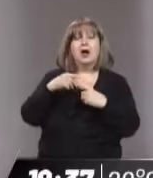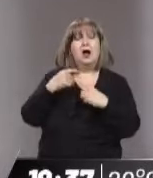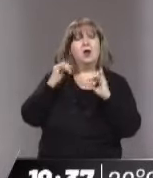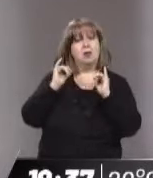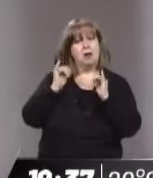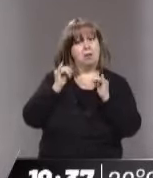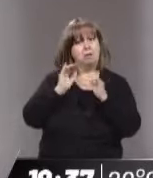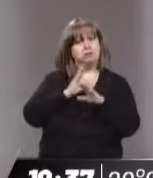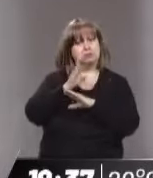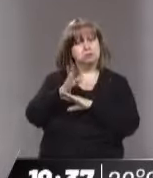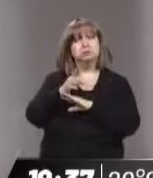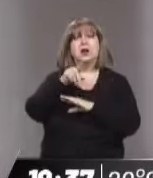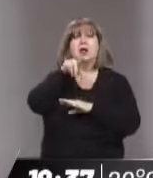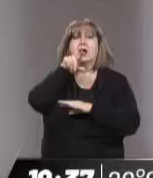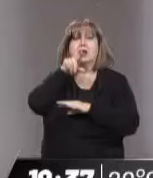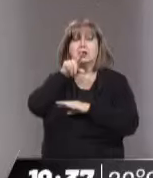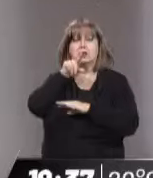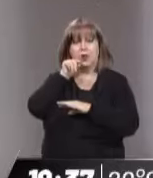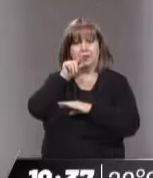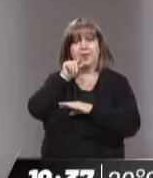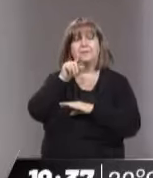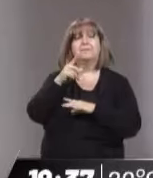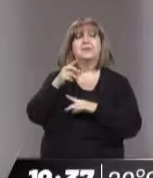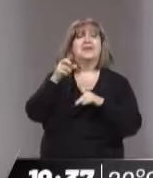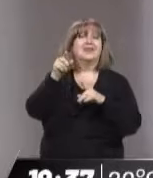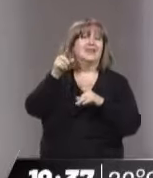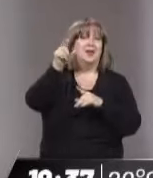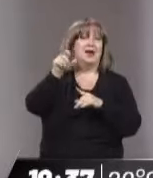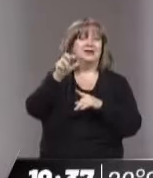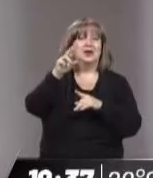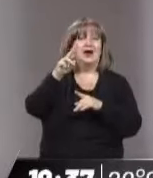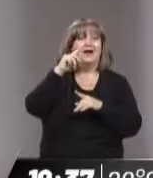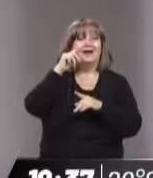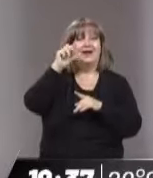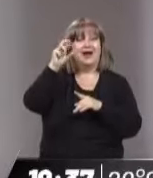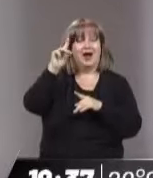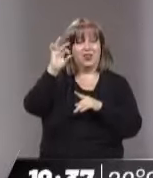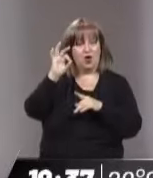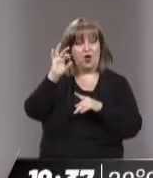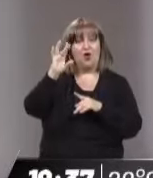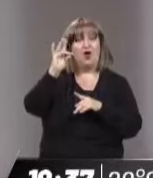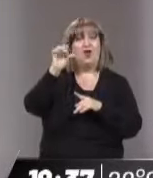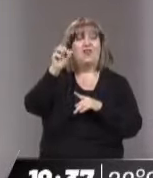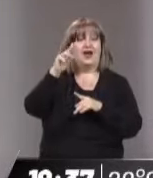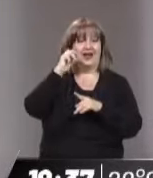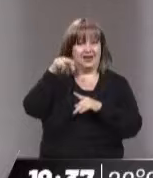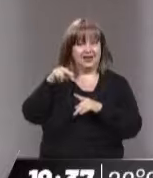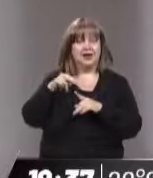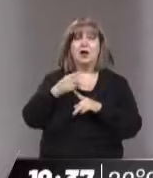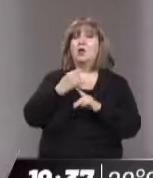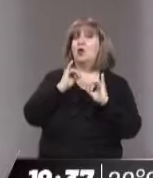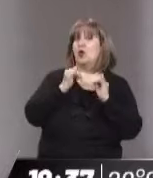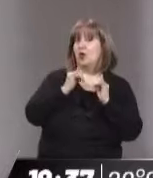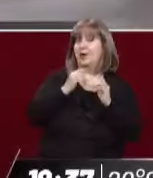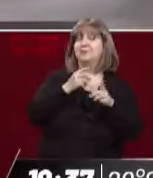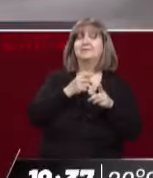bastante breve. Él hizo una teoría respecto a la película Argentina 1985. Vamos a hablar con Juanjo Conti, quien